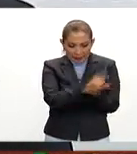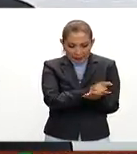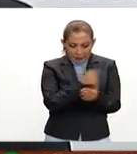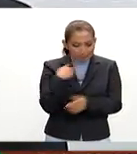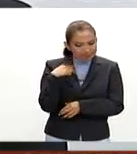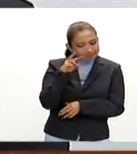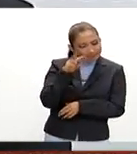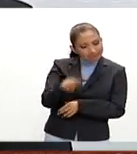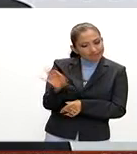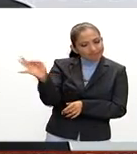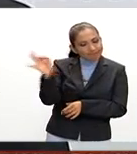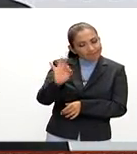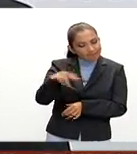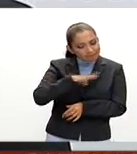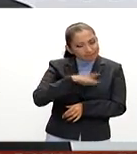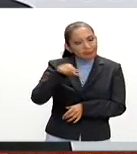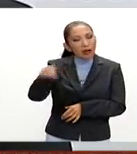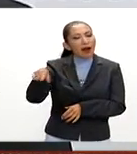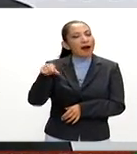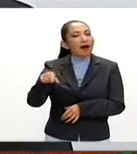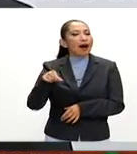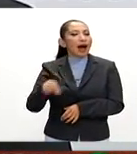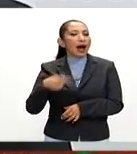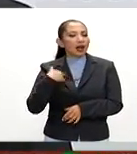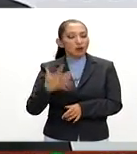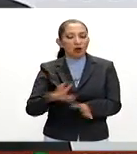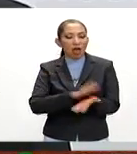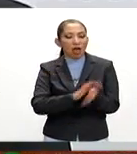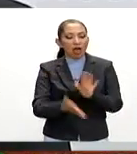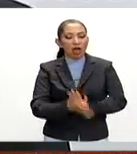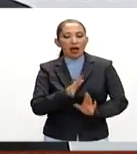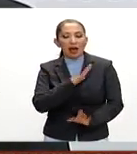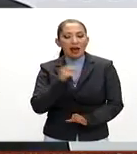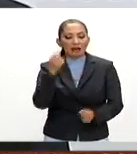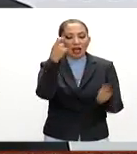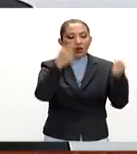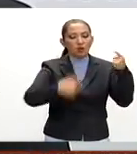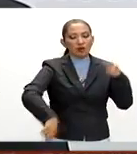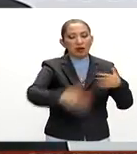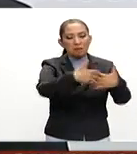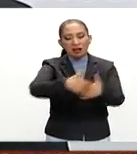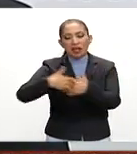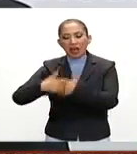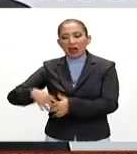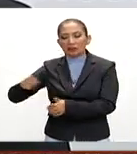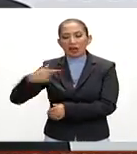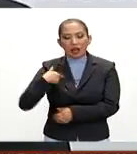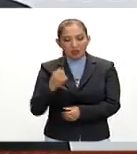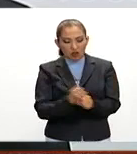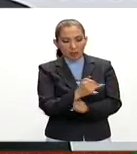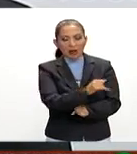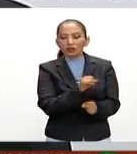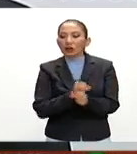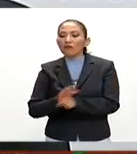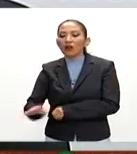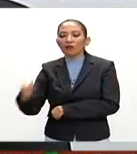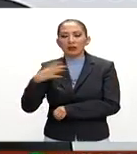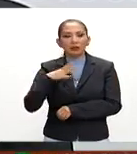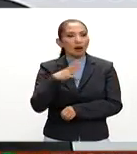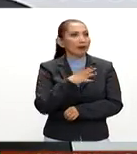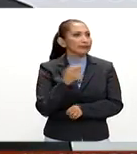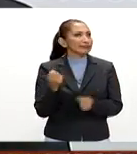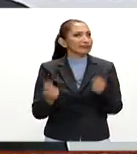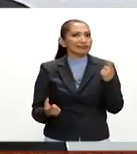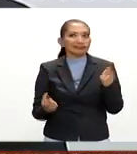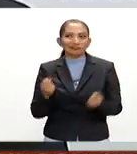ley que hay elementos de colusión que hay elementos de intercambio de información que hay elementos